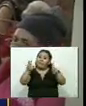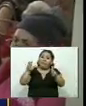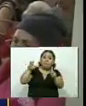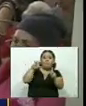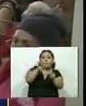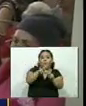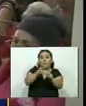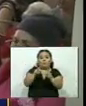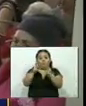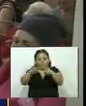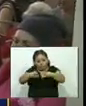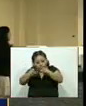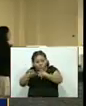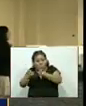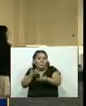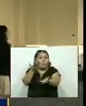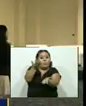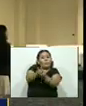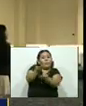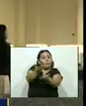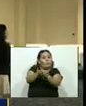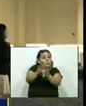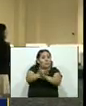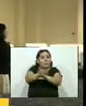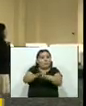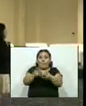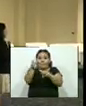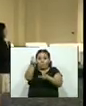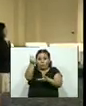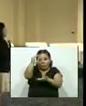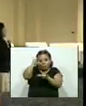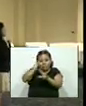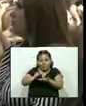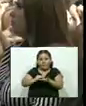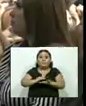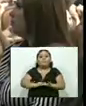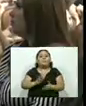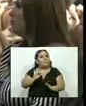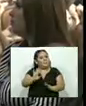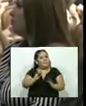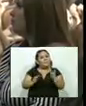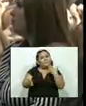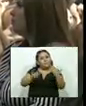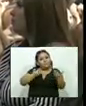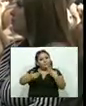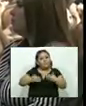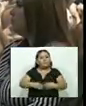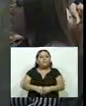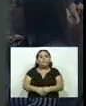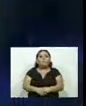que además plantea una propuesta para lograr reducir esos costos. Ya le contamos.